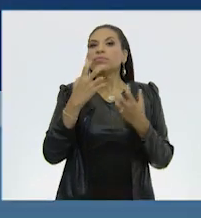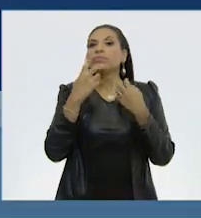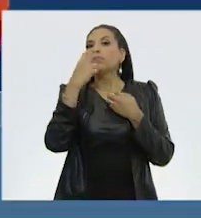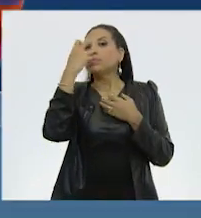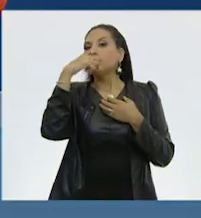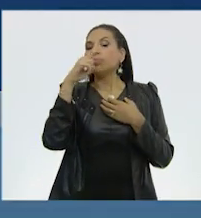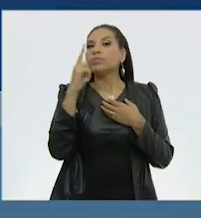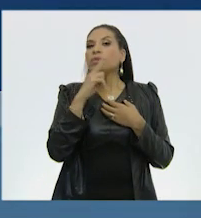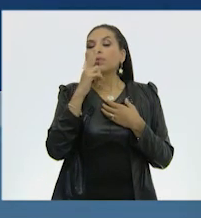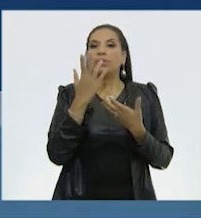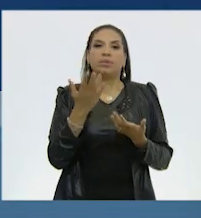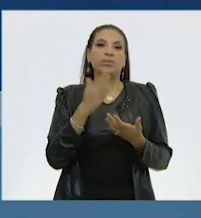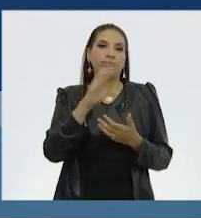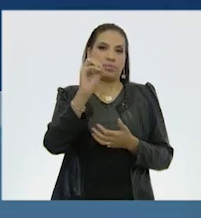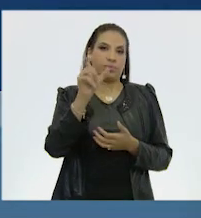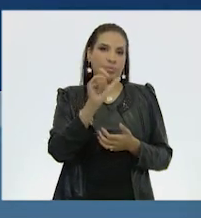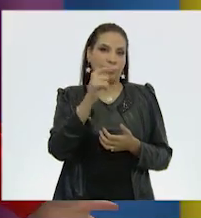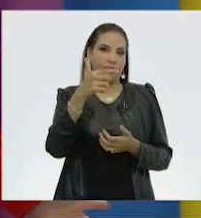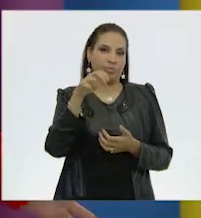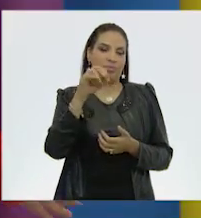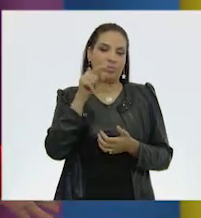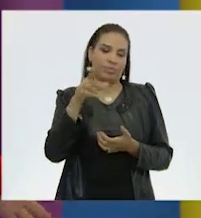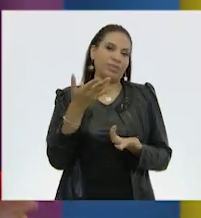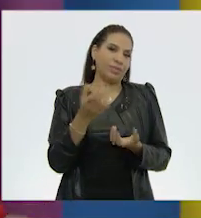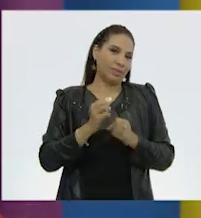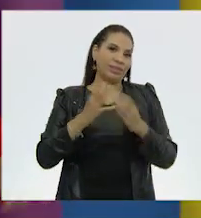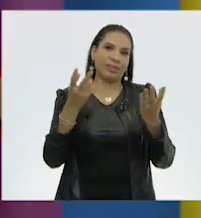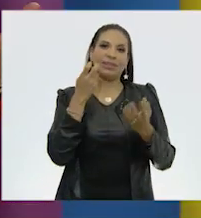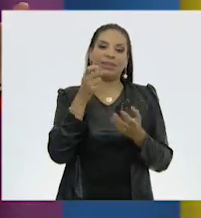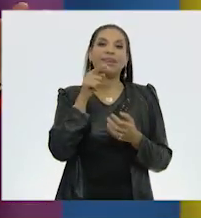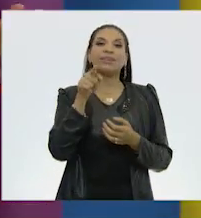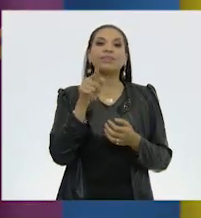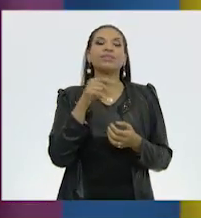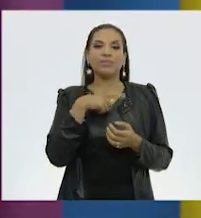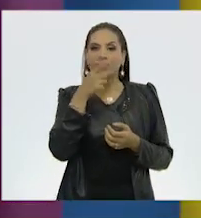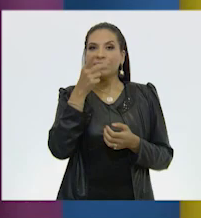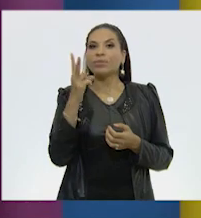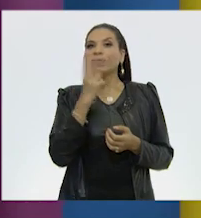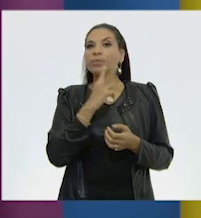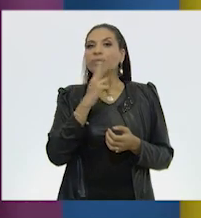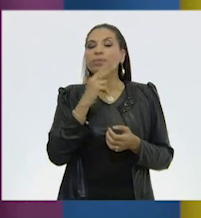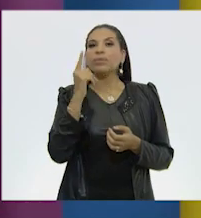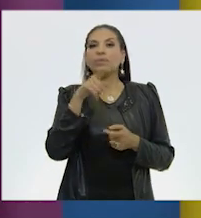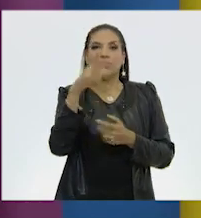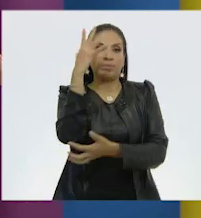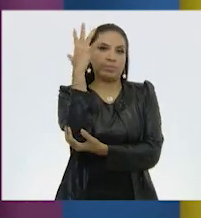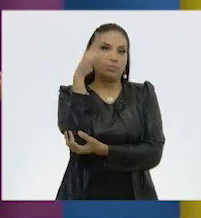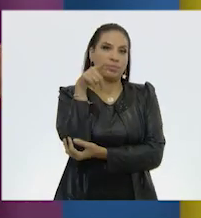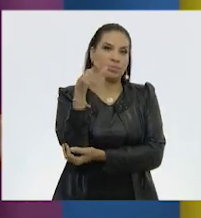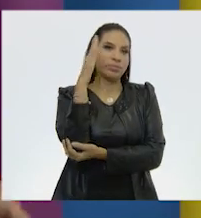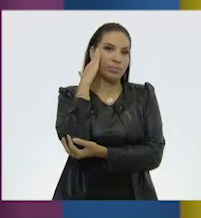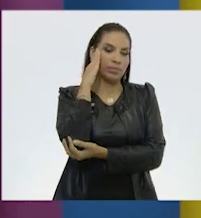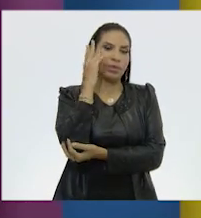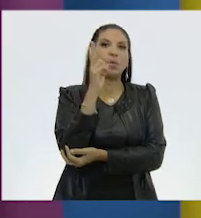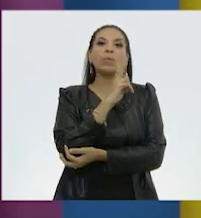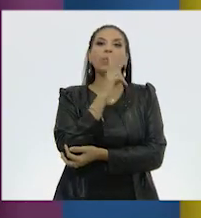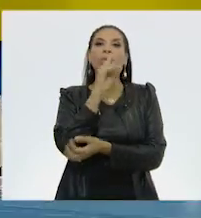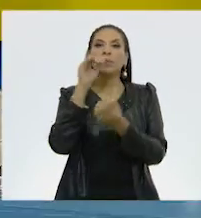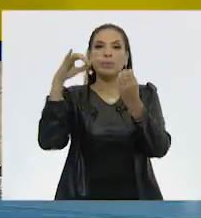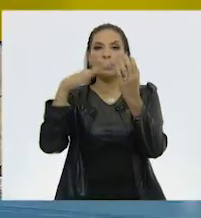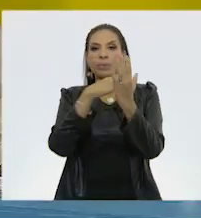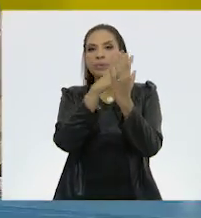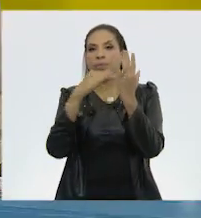¡El oxígeno! ¡Exacto, Ton! A eso me refería, porque los árboles son filtros de aire.